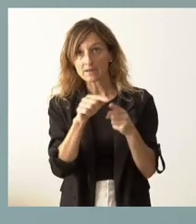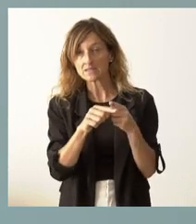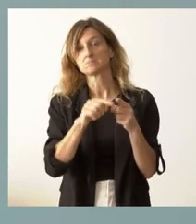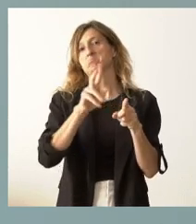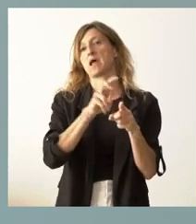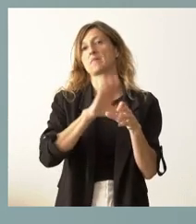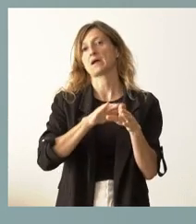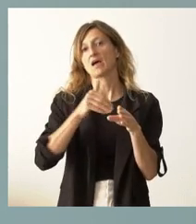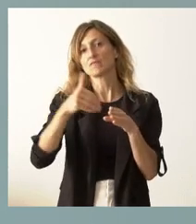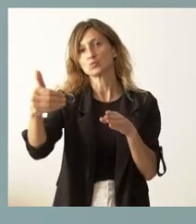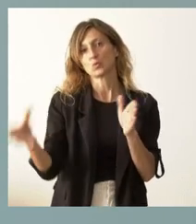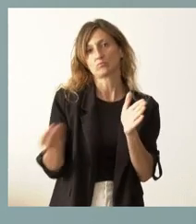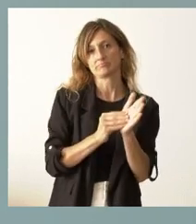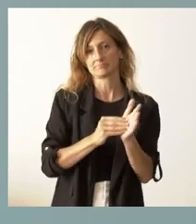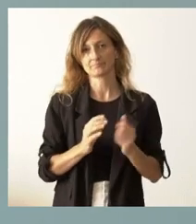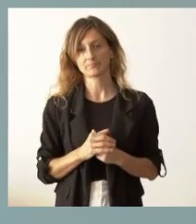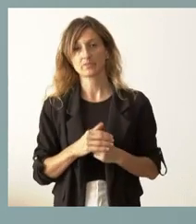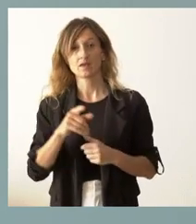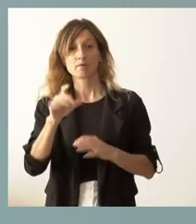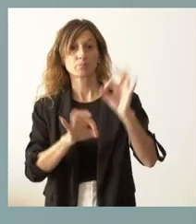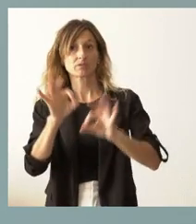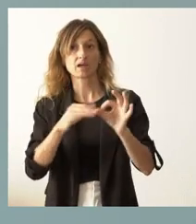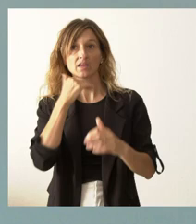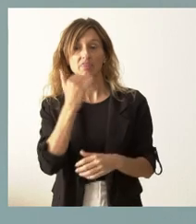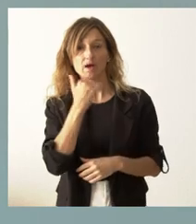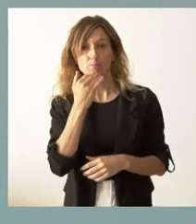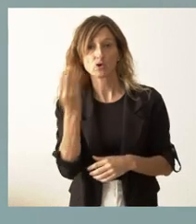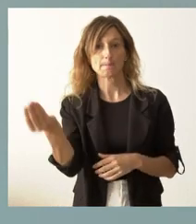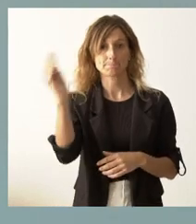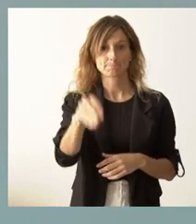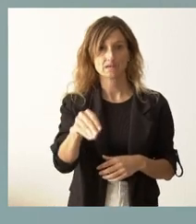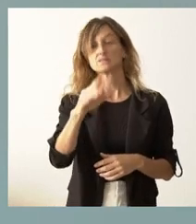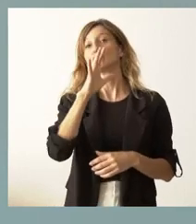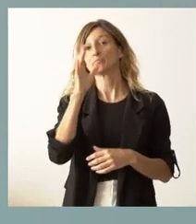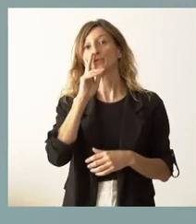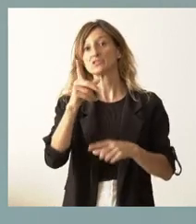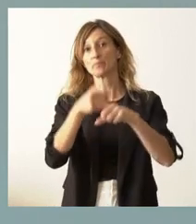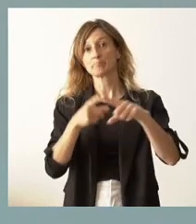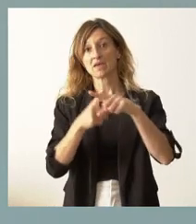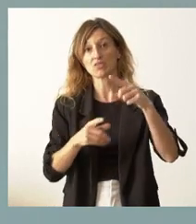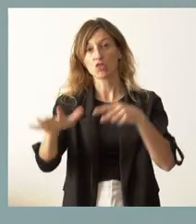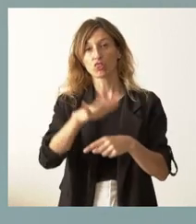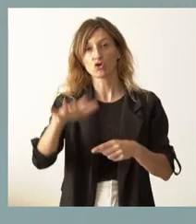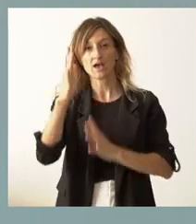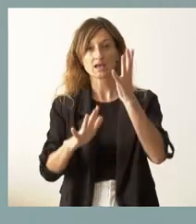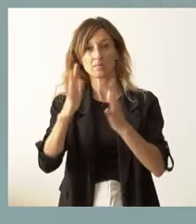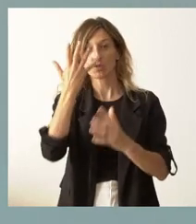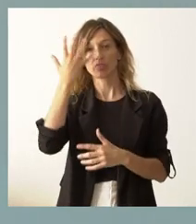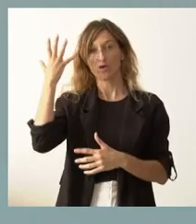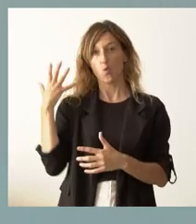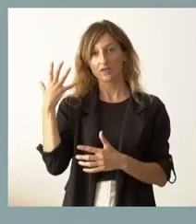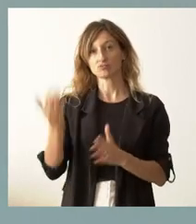el porcentaje de Zamora será más amplio, porque si se tiene en cuenta el número medio de hectáreas quemadas en los últimos cinco años,